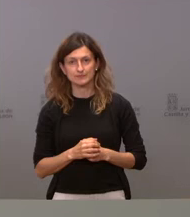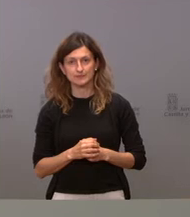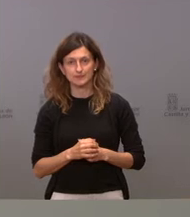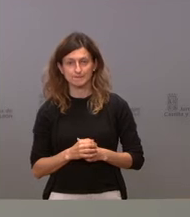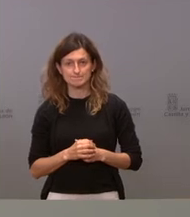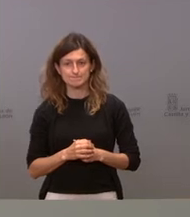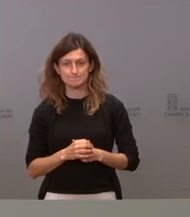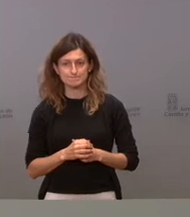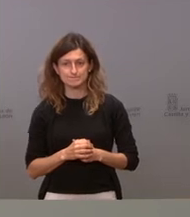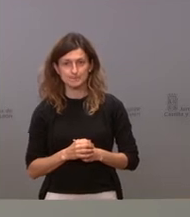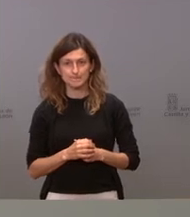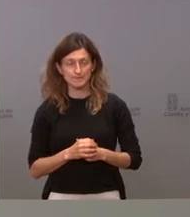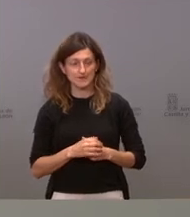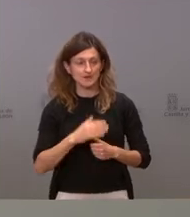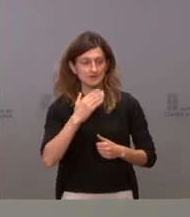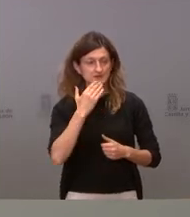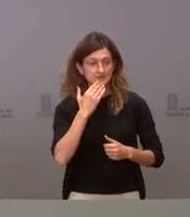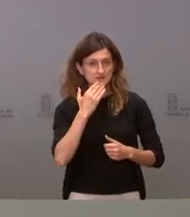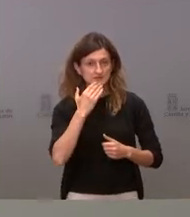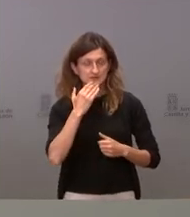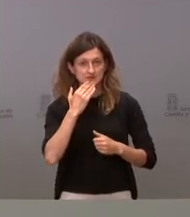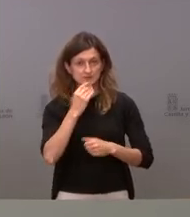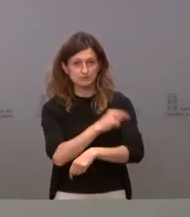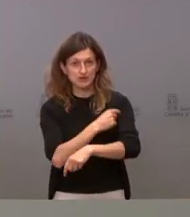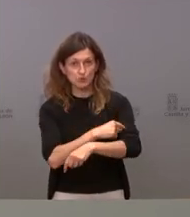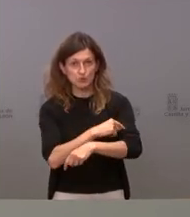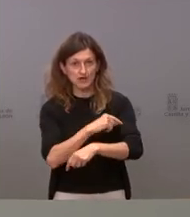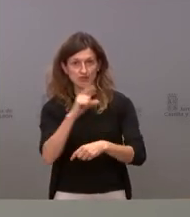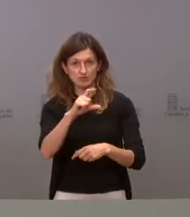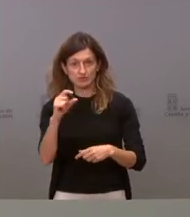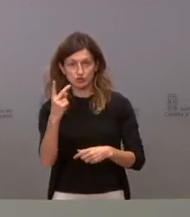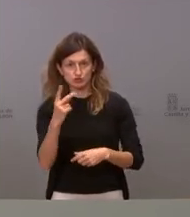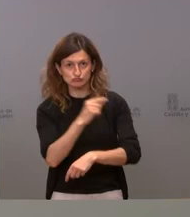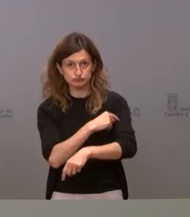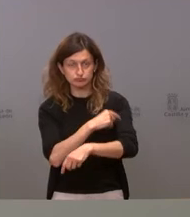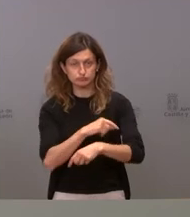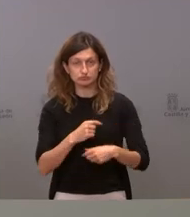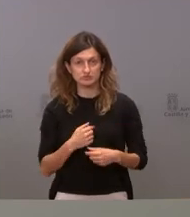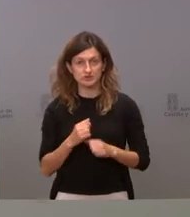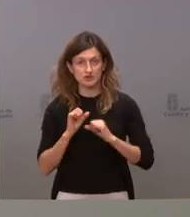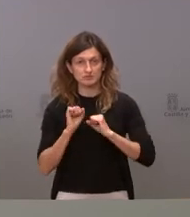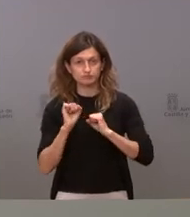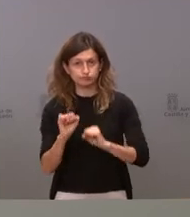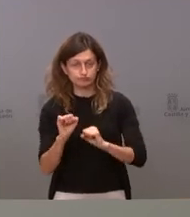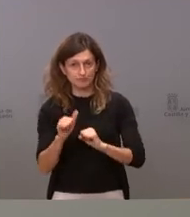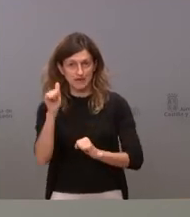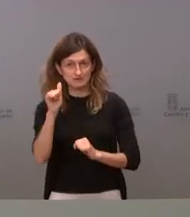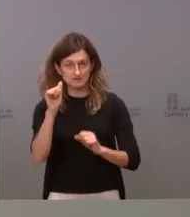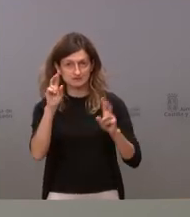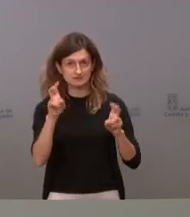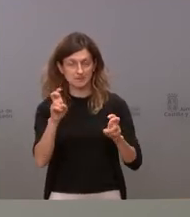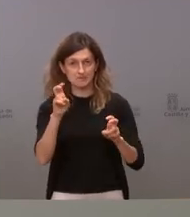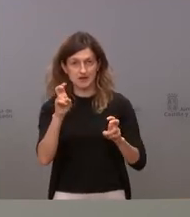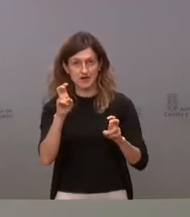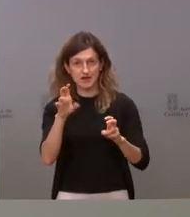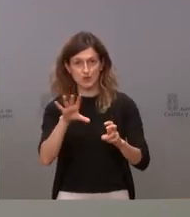de alguna manera cuando se tiene la pauta completa de vacunación se es más resistente a esta a desde